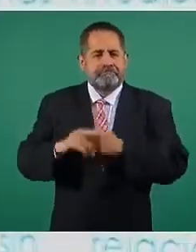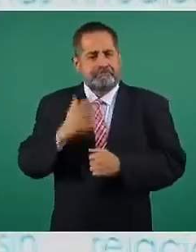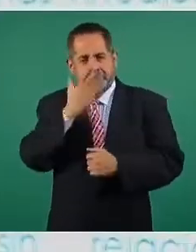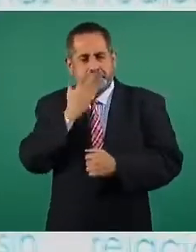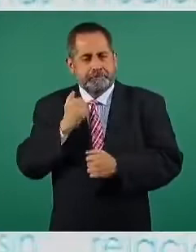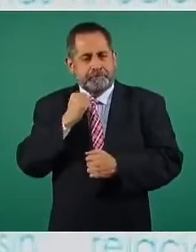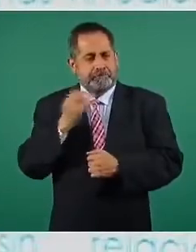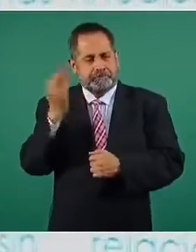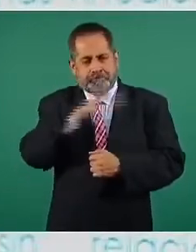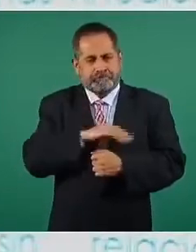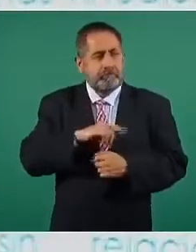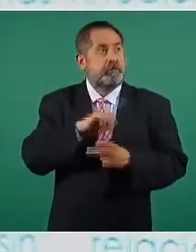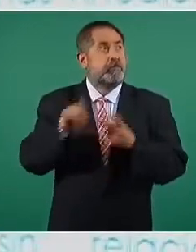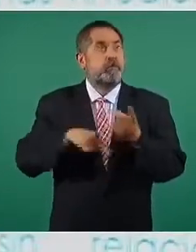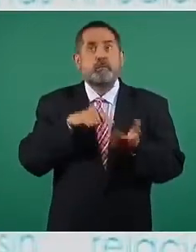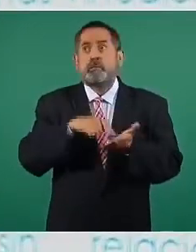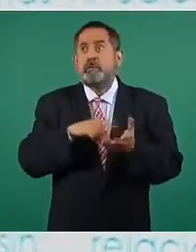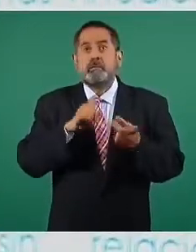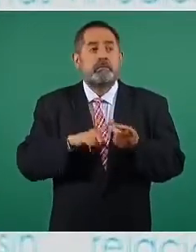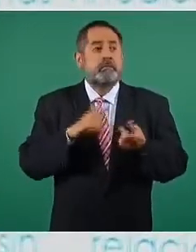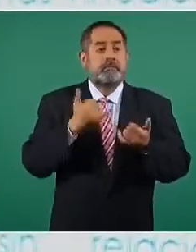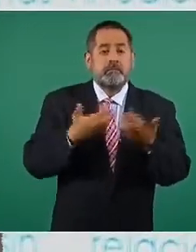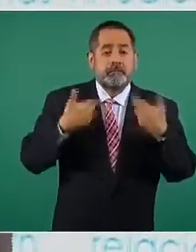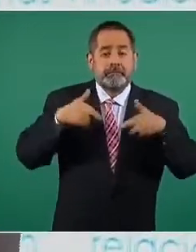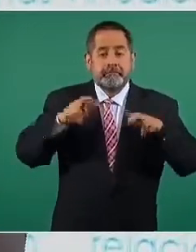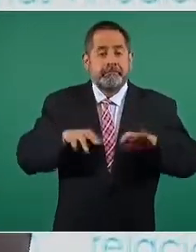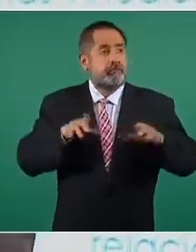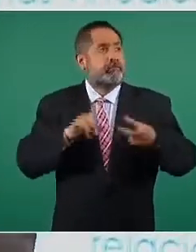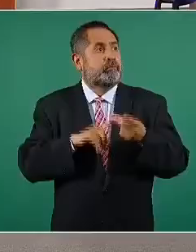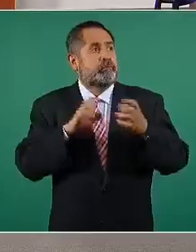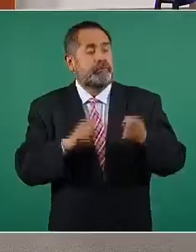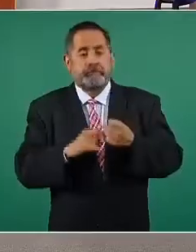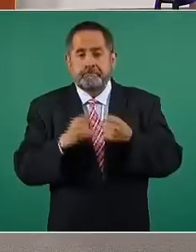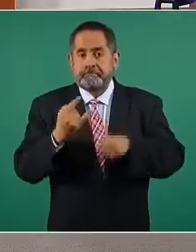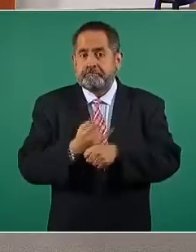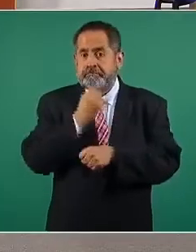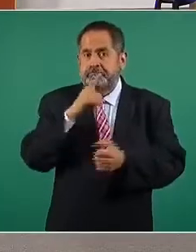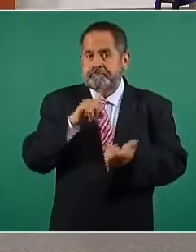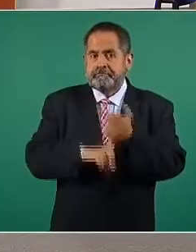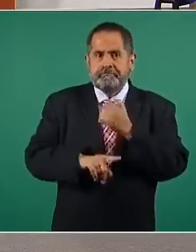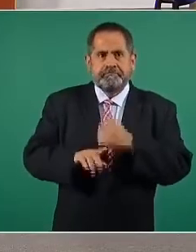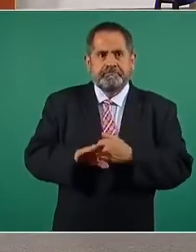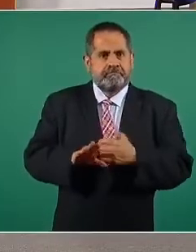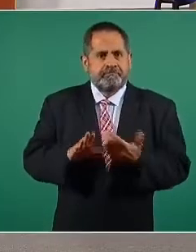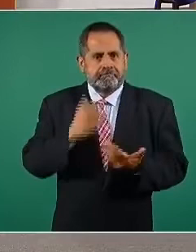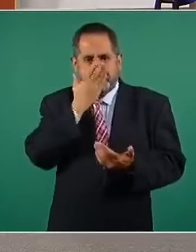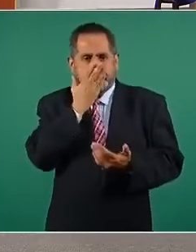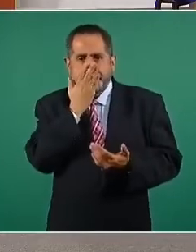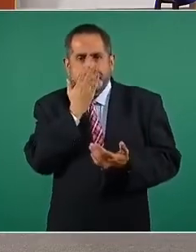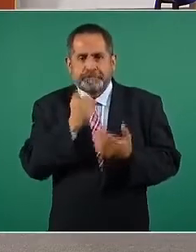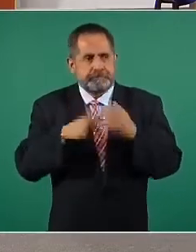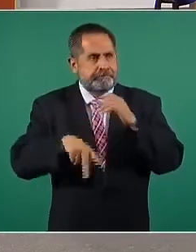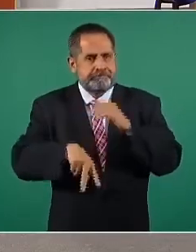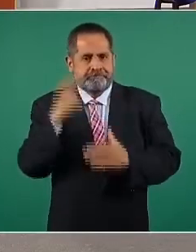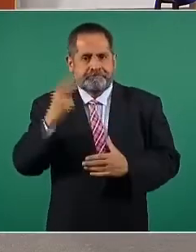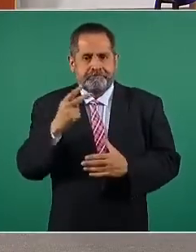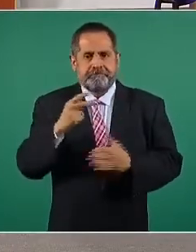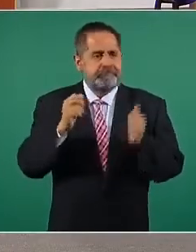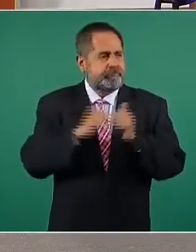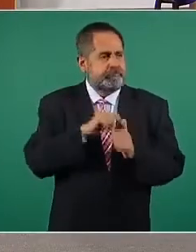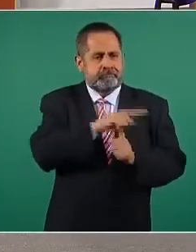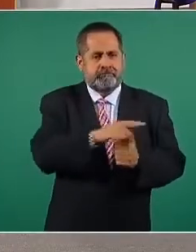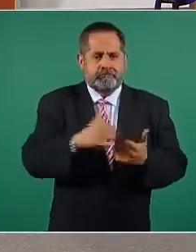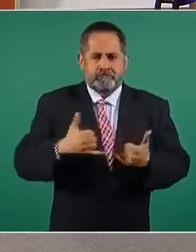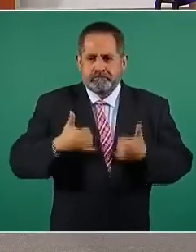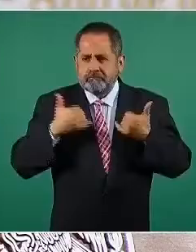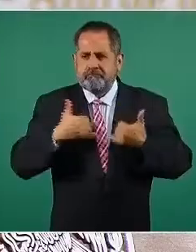fiscales, los accionistas y representantes legales y con características de personas jóvenes y con incongruencia en